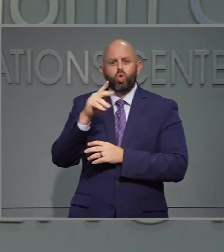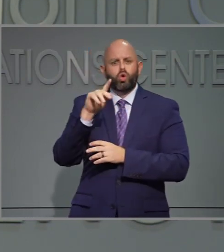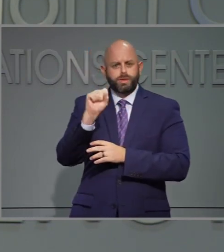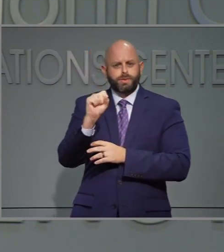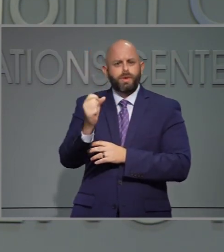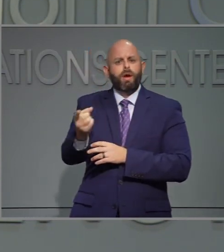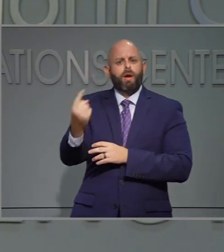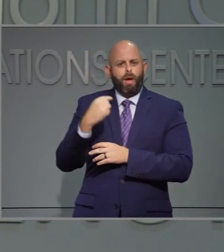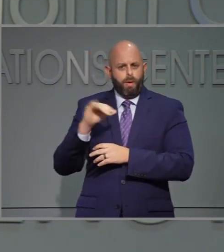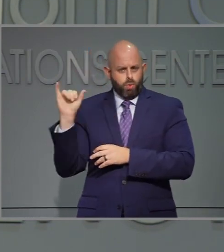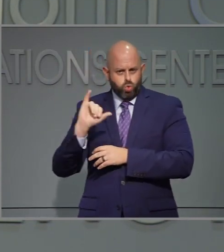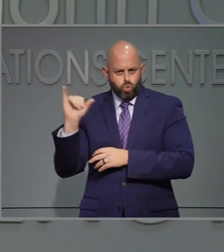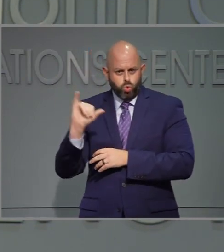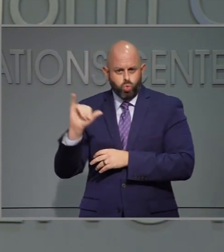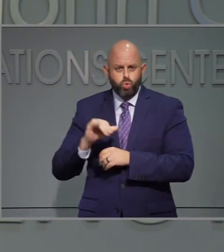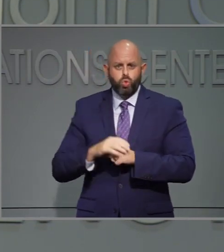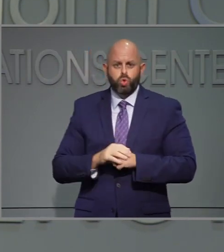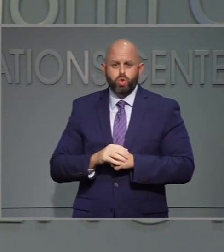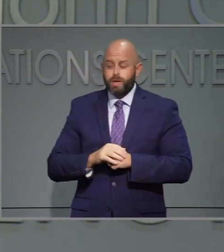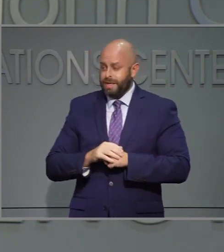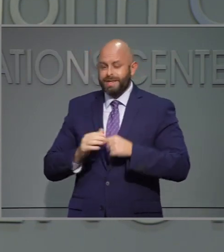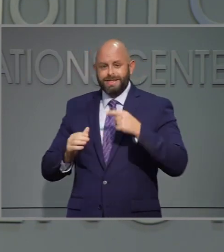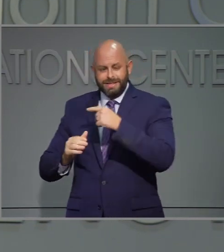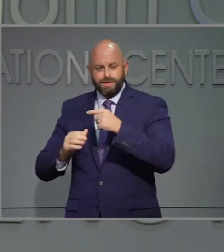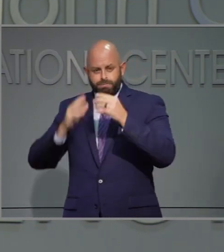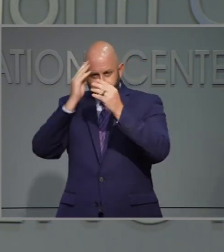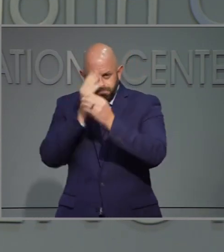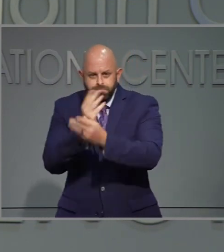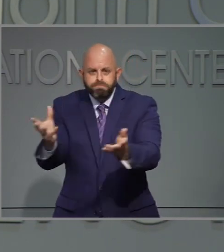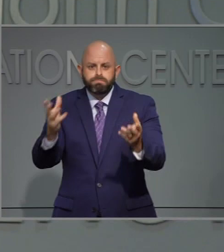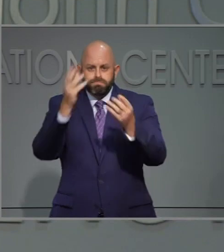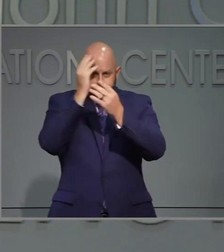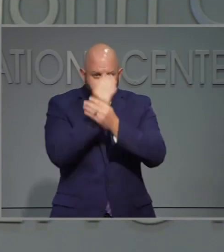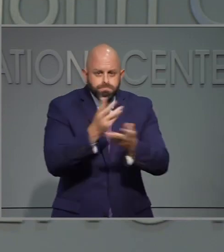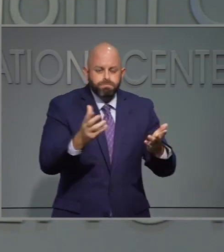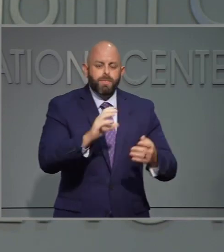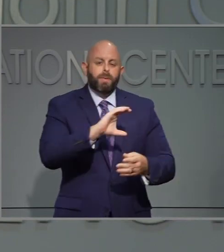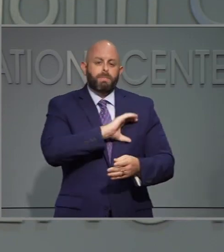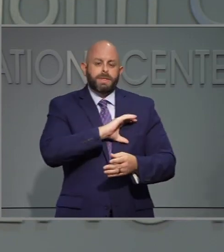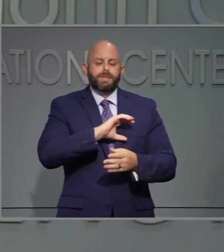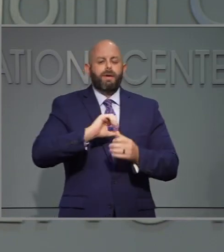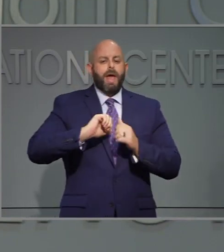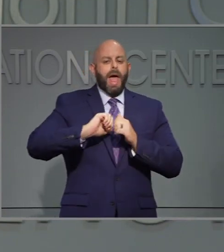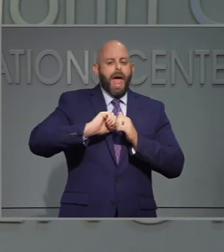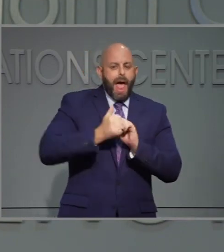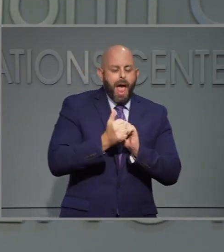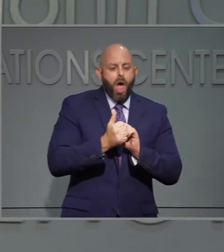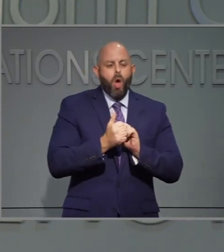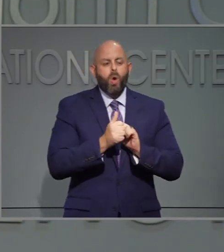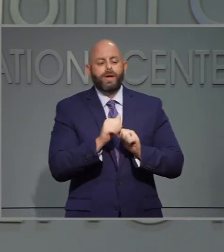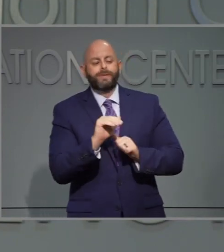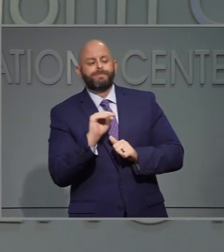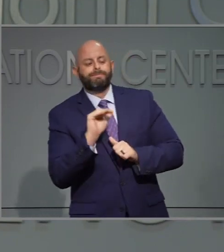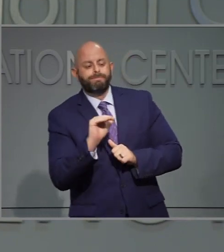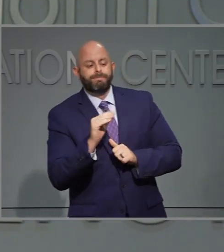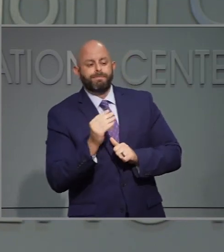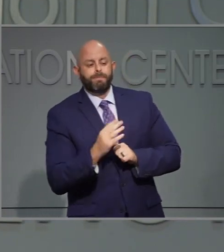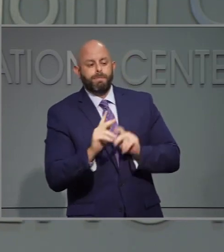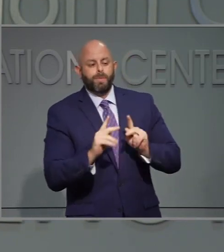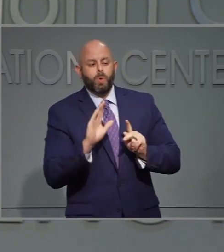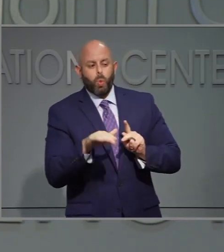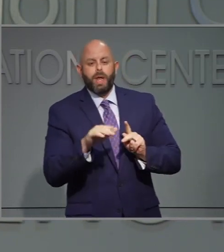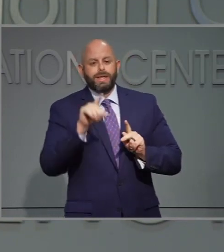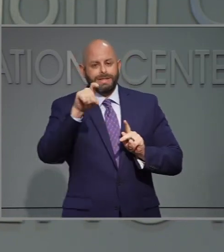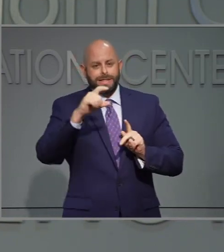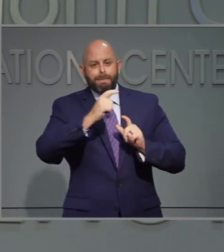personas del cumplimiento público, el señor le voy a pedir que por favor venga a decir unas palabras acerca de las maneras en que uno puede